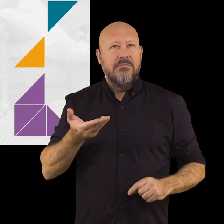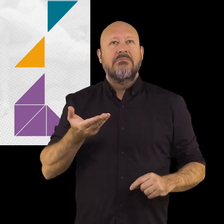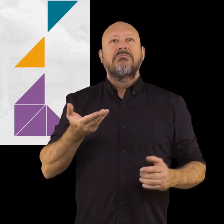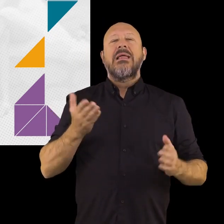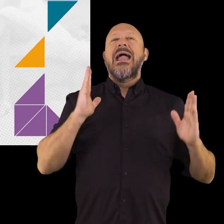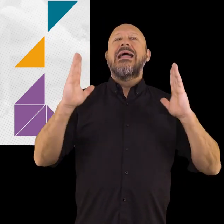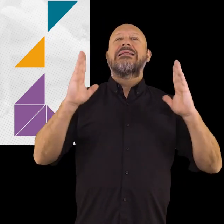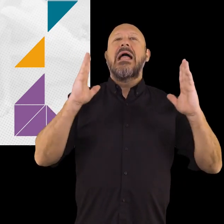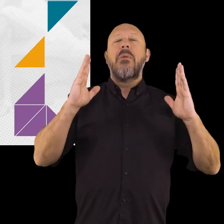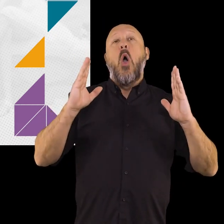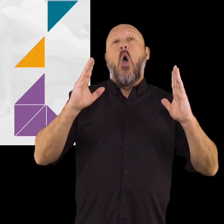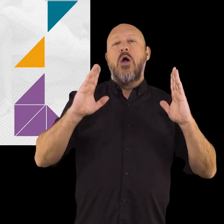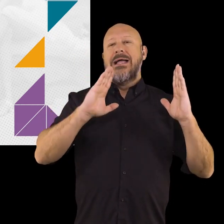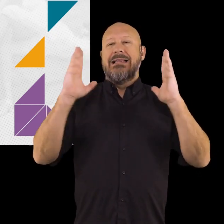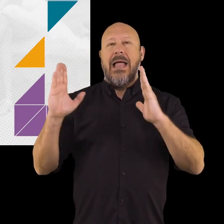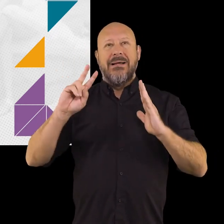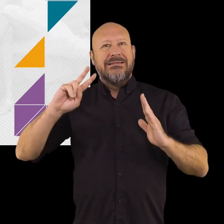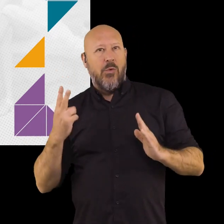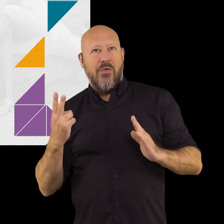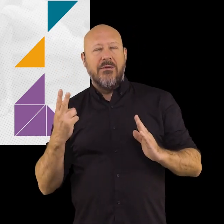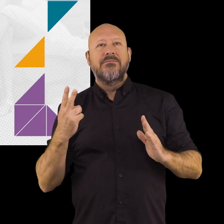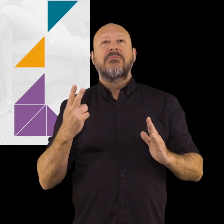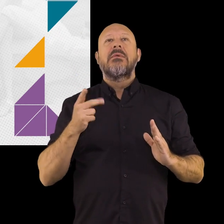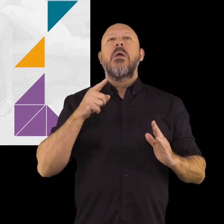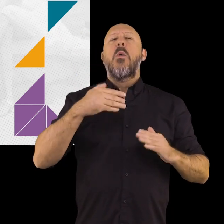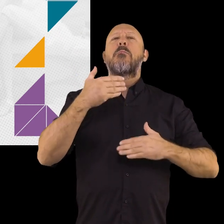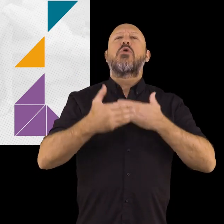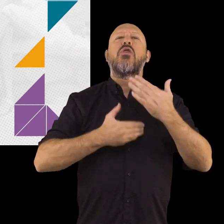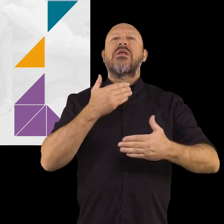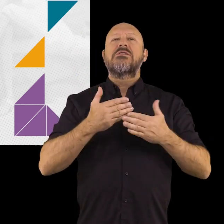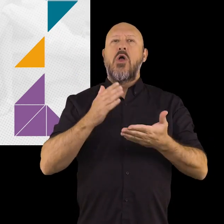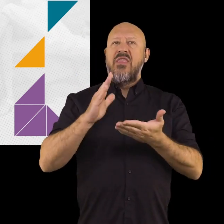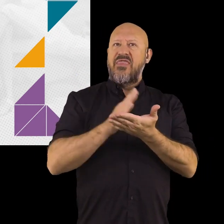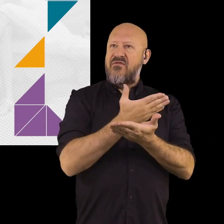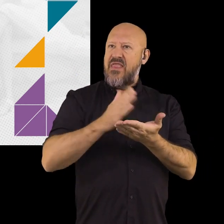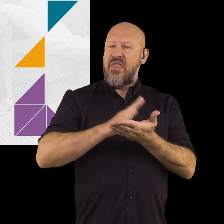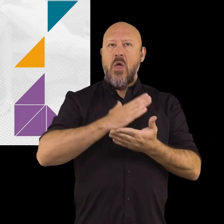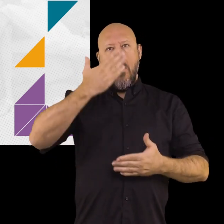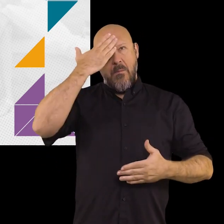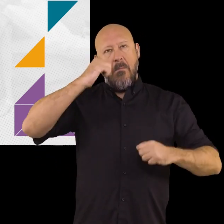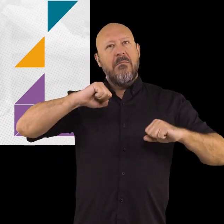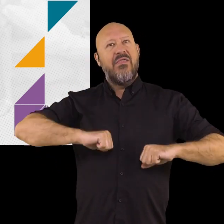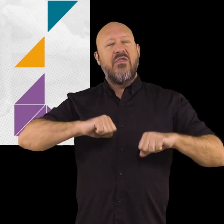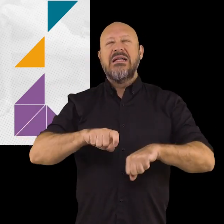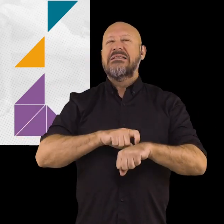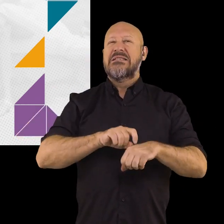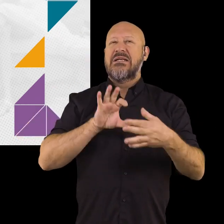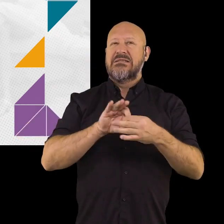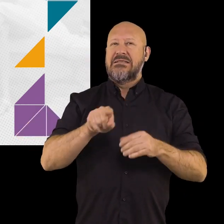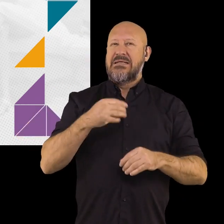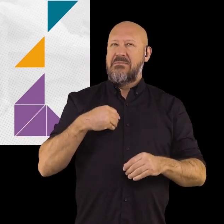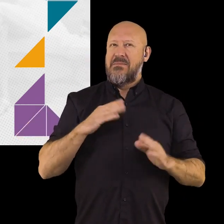producen? ¿Cuáles son las etapas o subetapas de esta adolescencia? ¿Y cuál es el proceso de diferenciación, de maduración